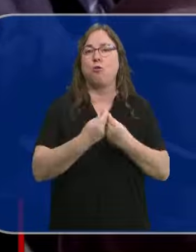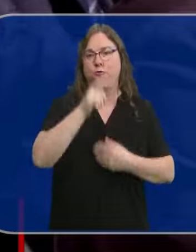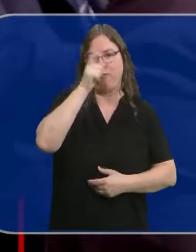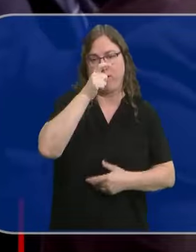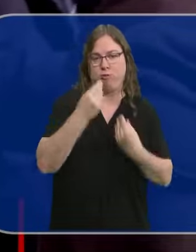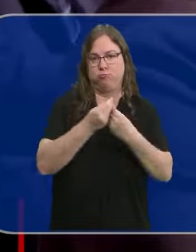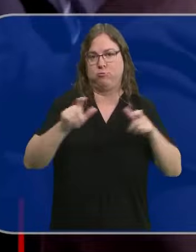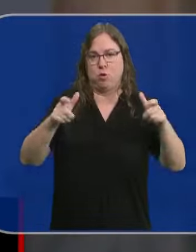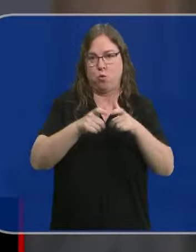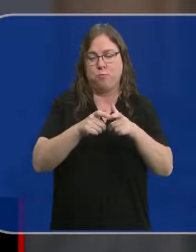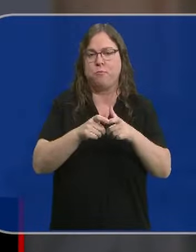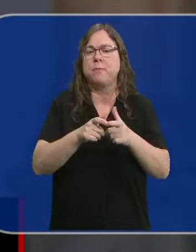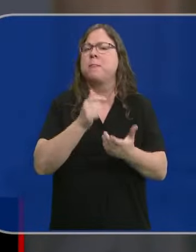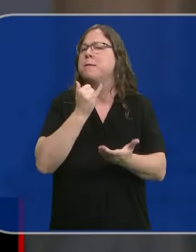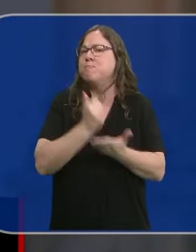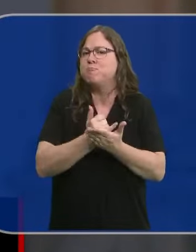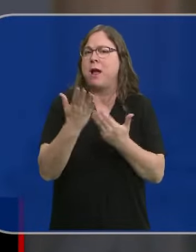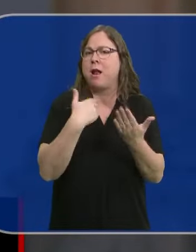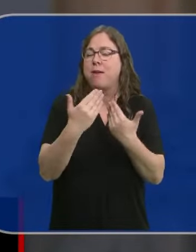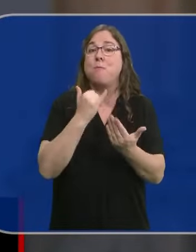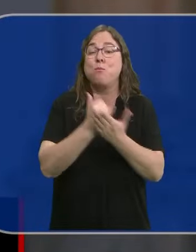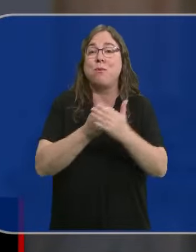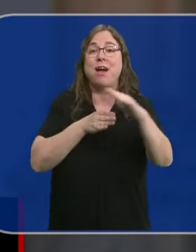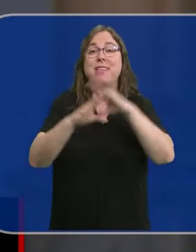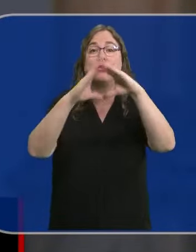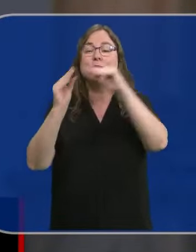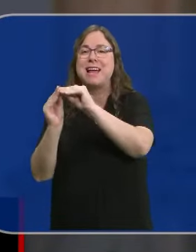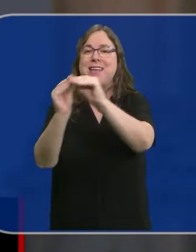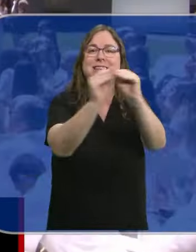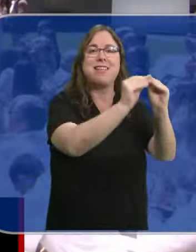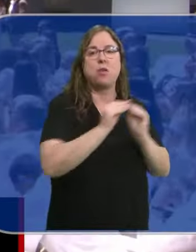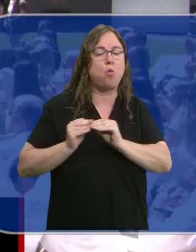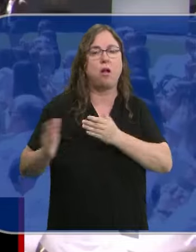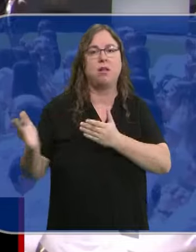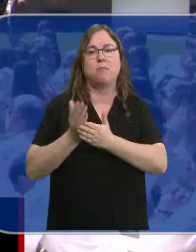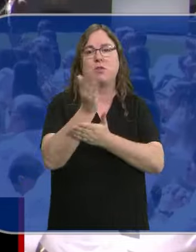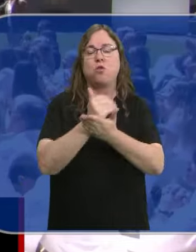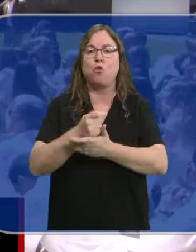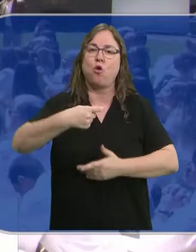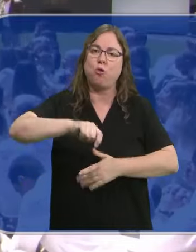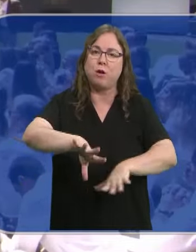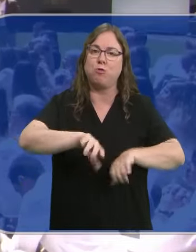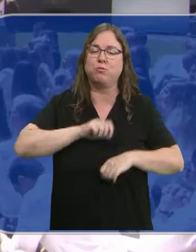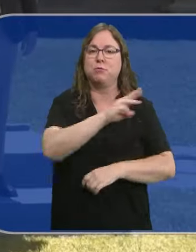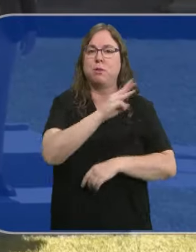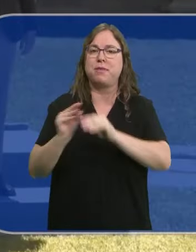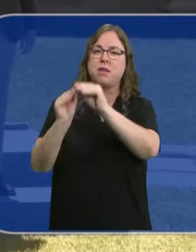Núñez Feijo. Sobre la mesa una prueba de acceso a la Universidad Común en todos los territorios en los que gobierna el Partido Popular.